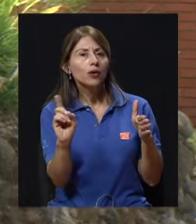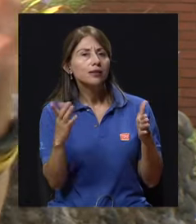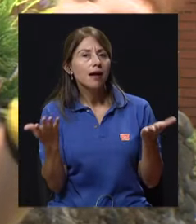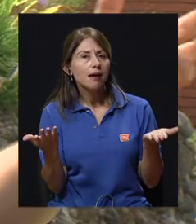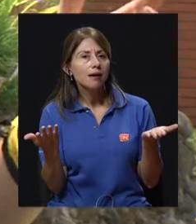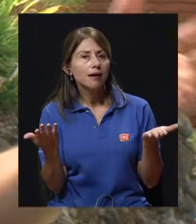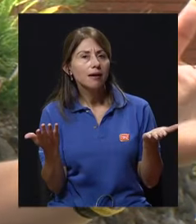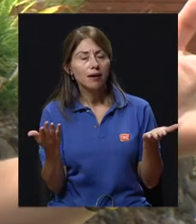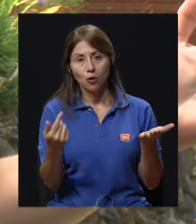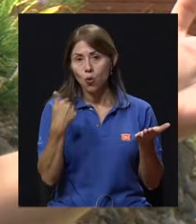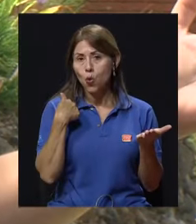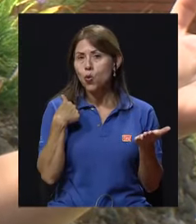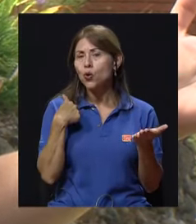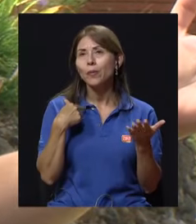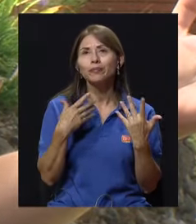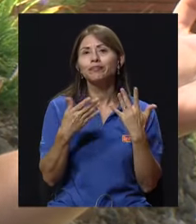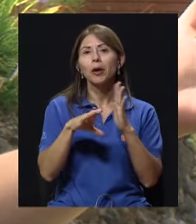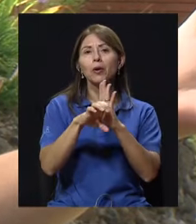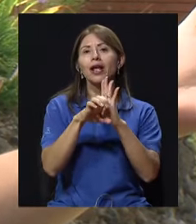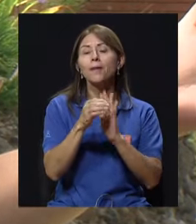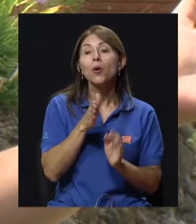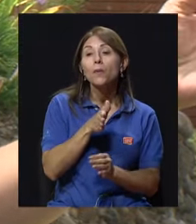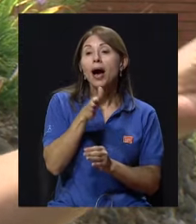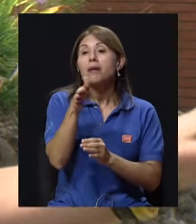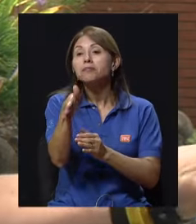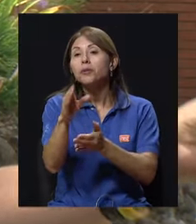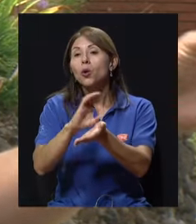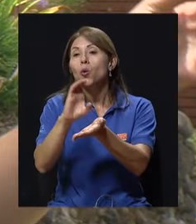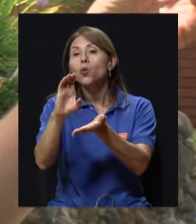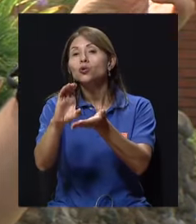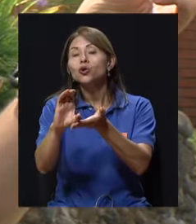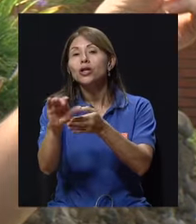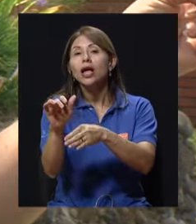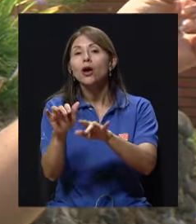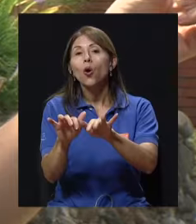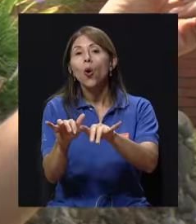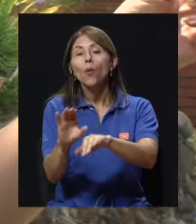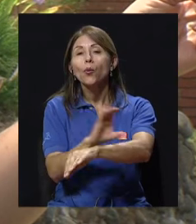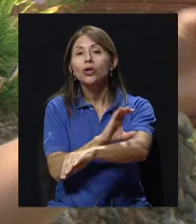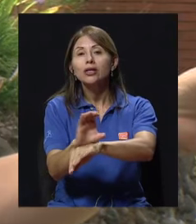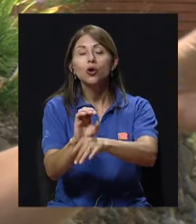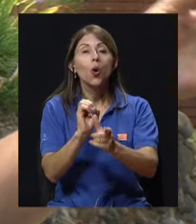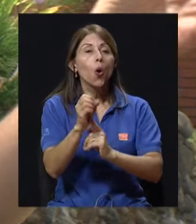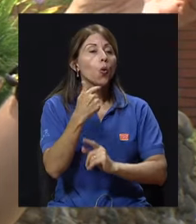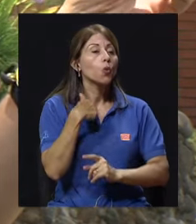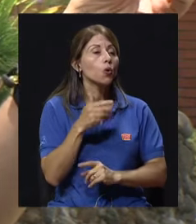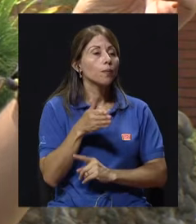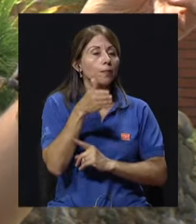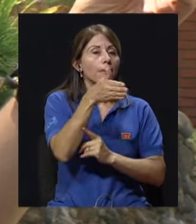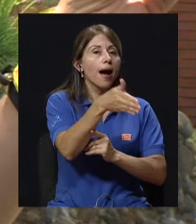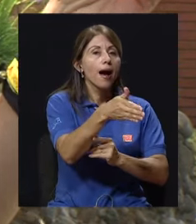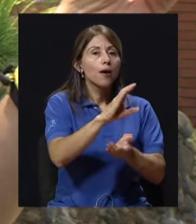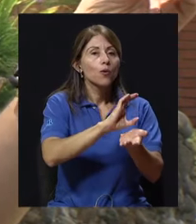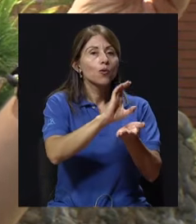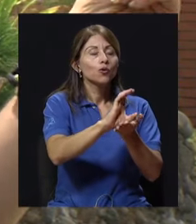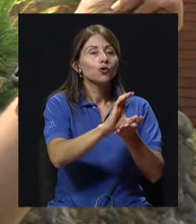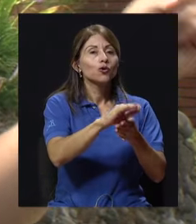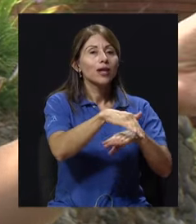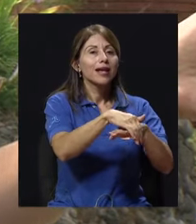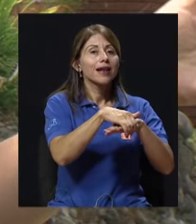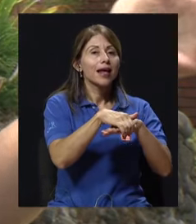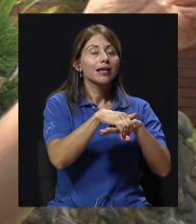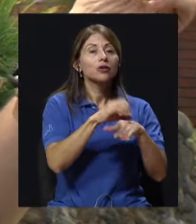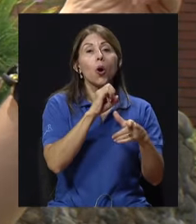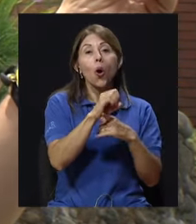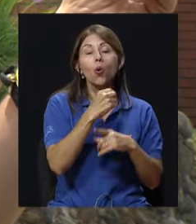Uno va y pregunta, digamos, en los cursos de computación o en los cursos de inglés o en los cursos de